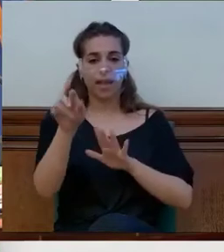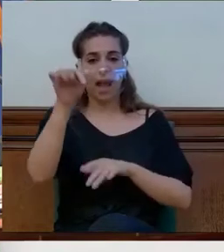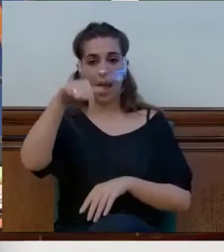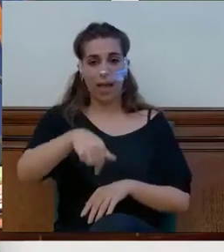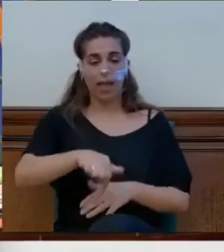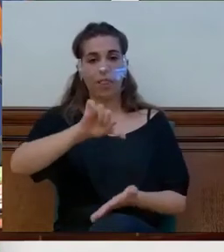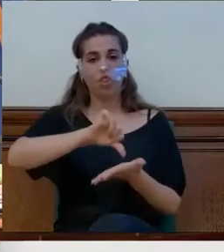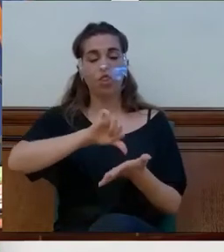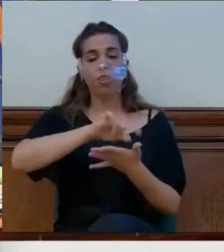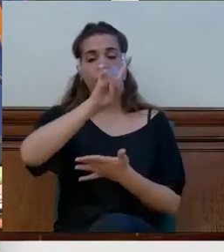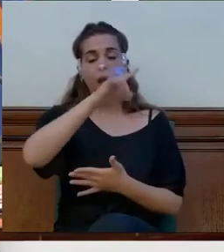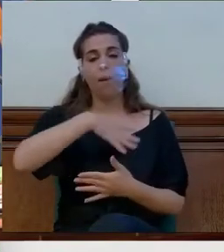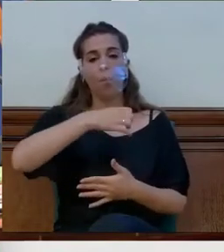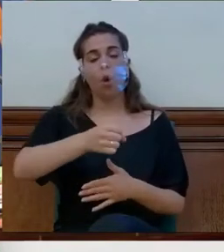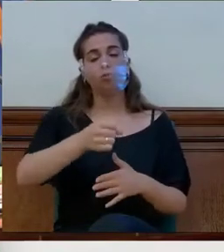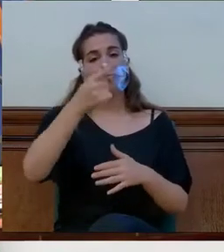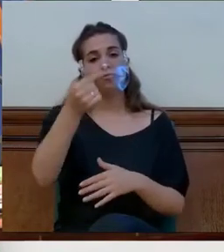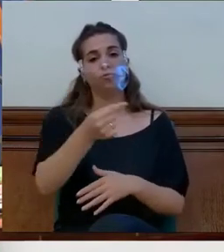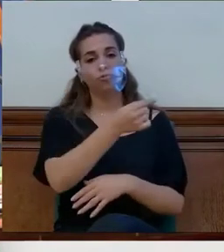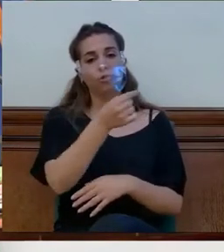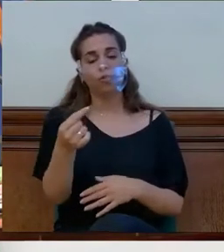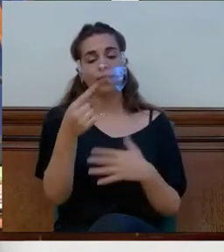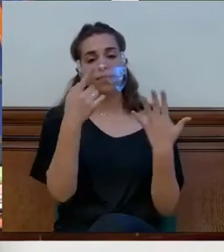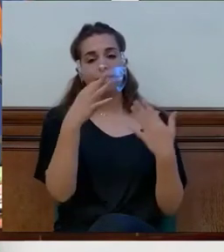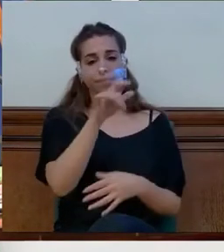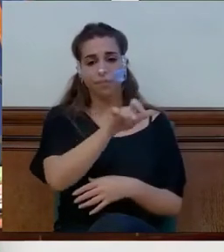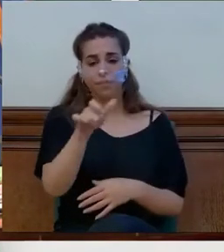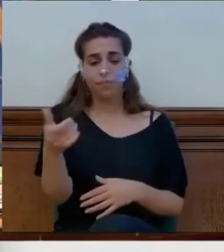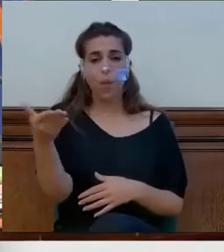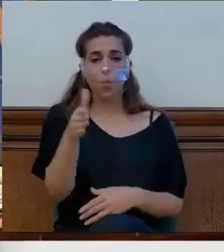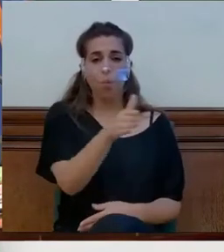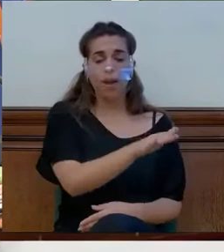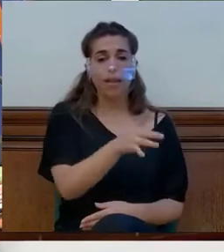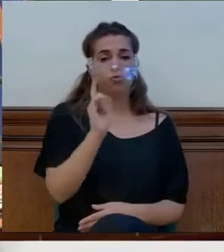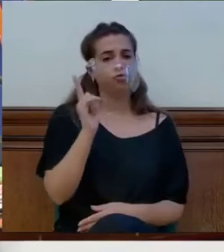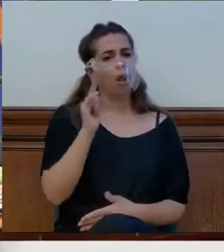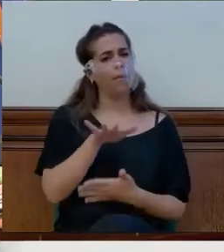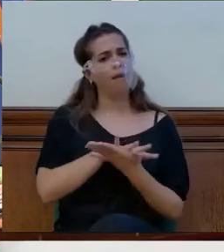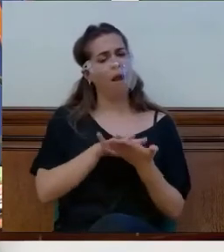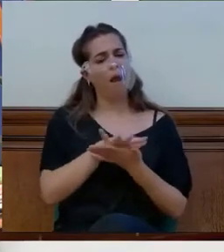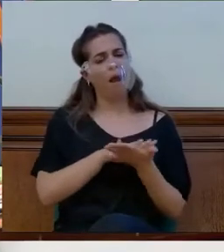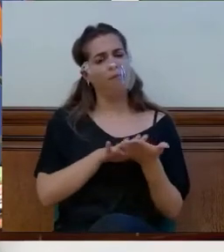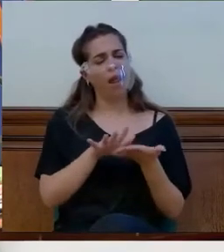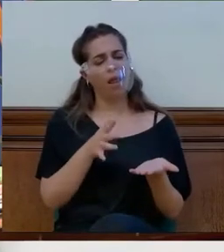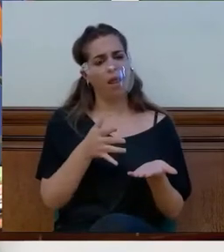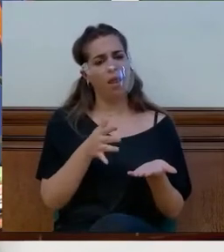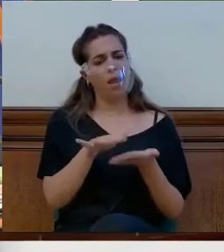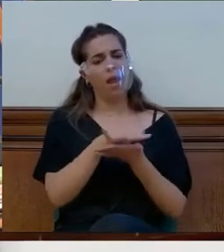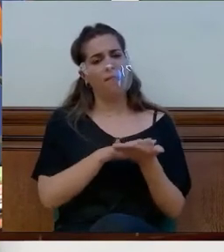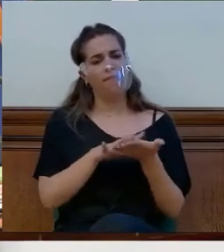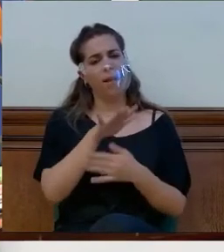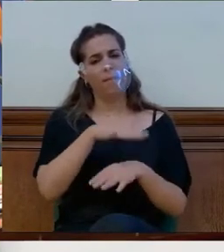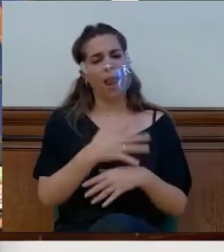personas fallecidas y que solo abran la boca, que solo abran la boca para protestar en todos